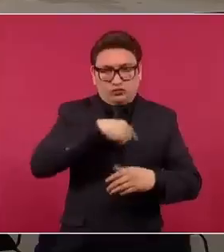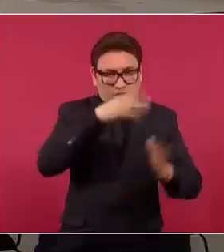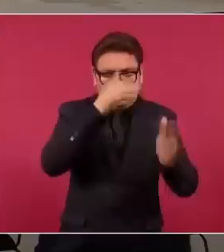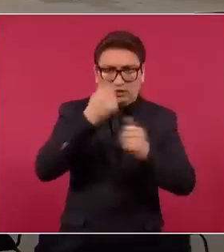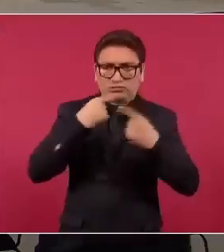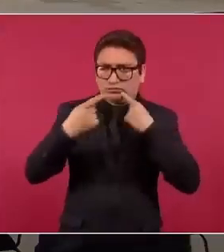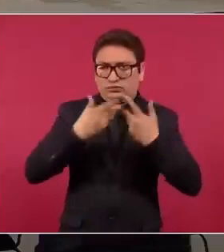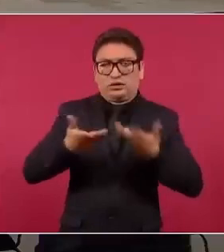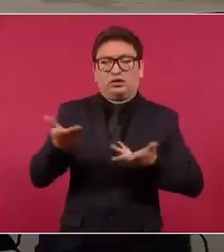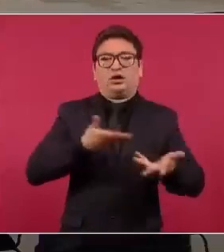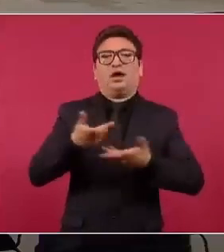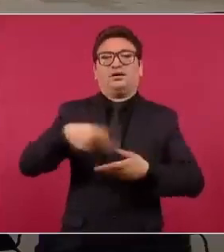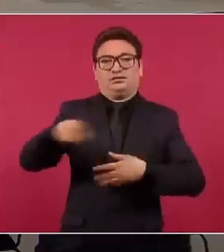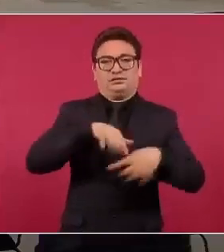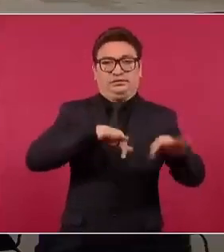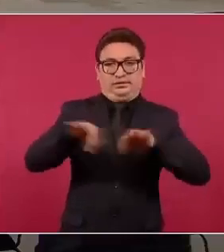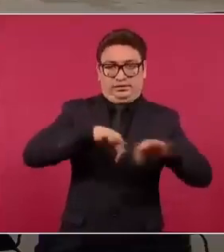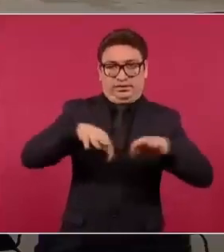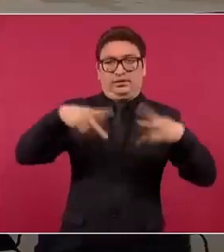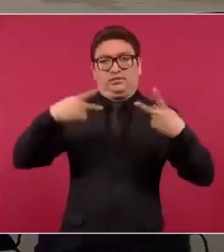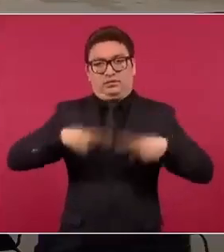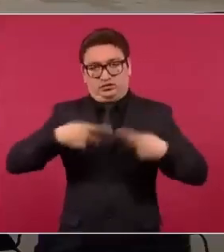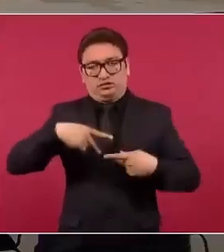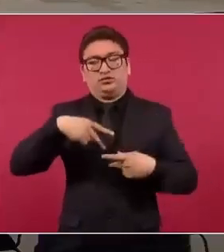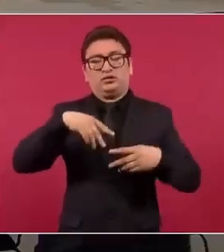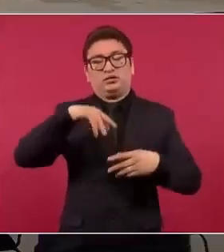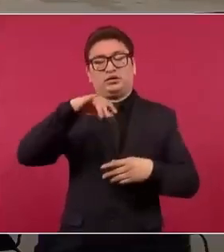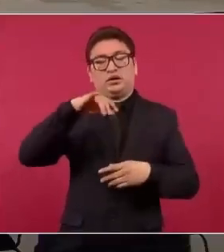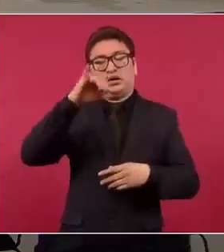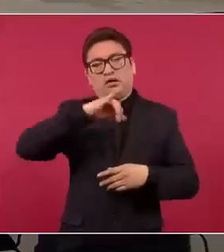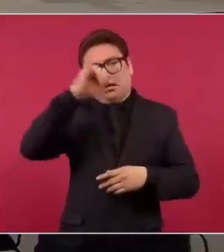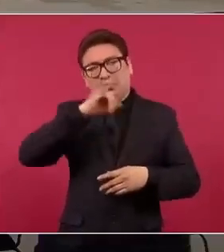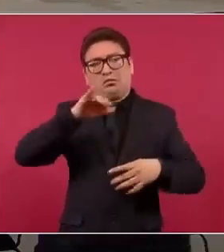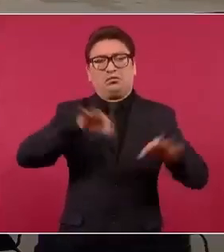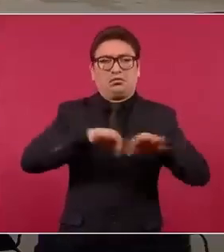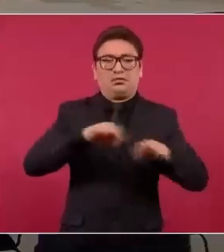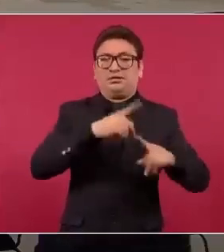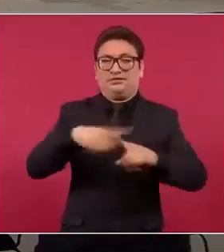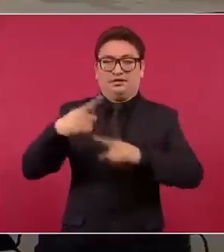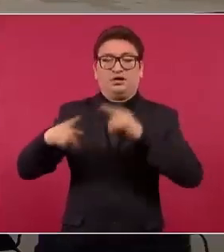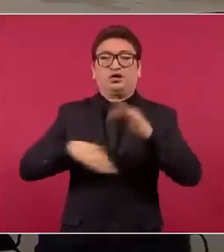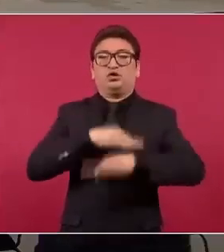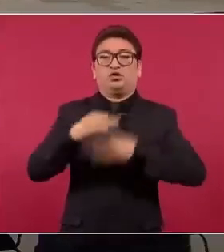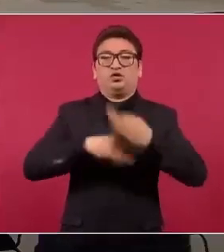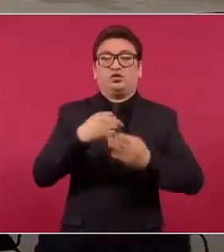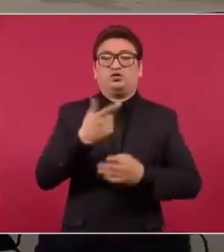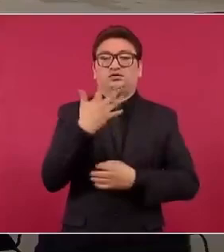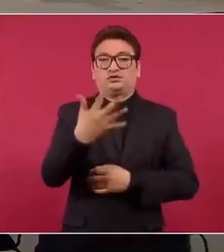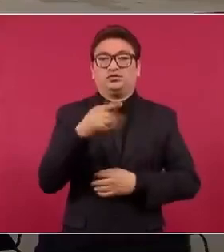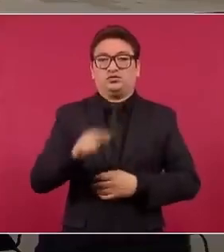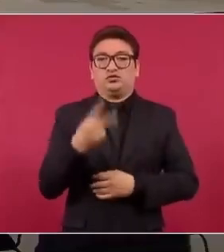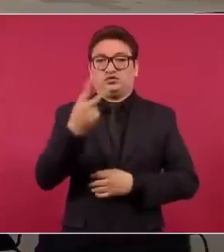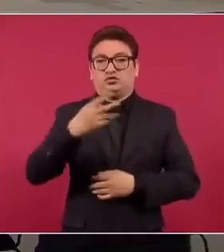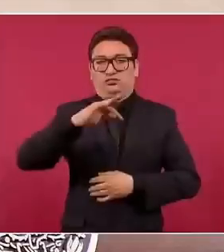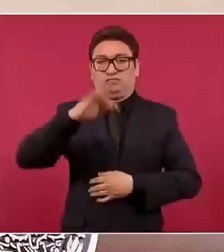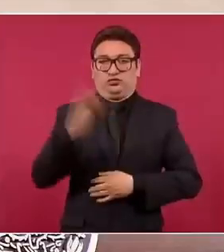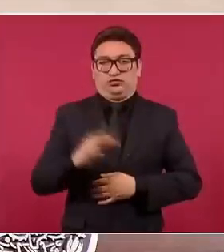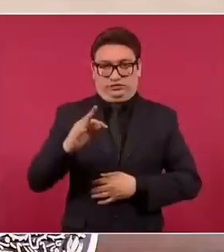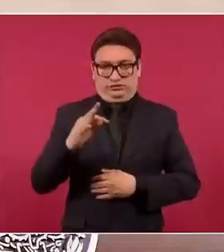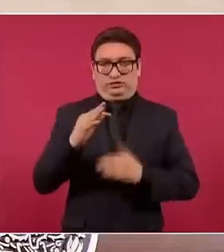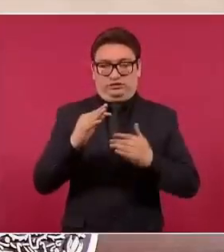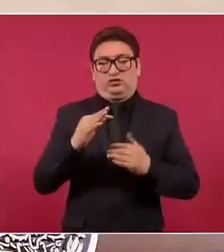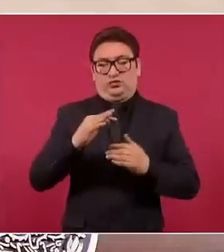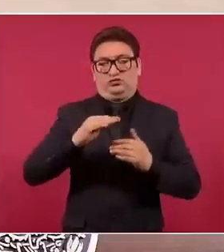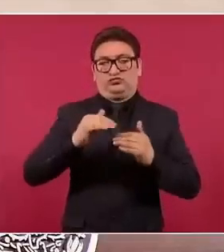trabajadores y con patrones, el Instituto Estripartita, que se actualizara una tasa de 5.2 por ciento de los créditos